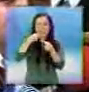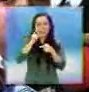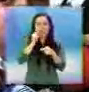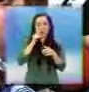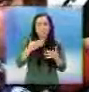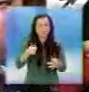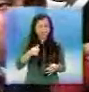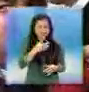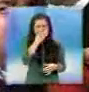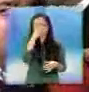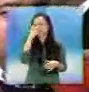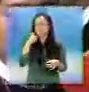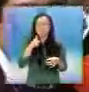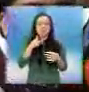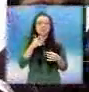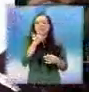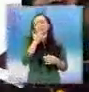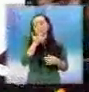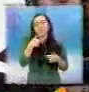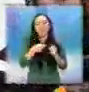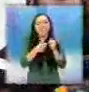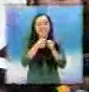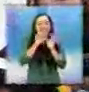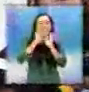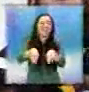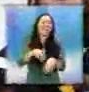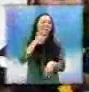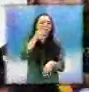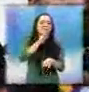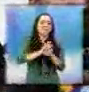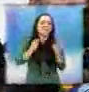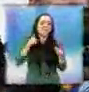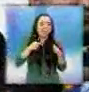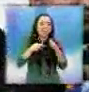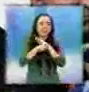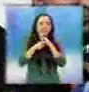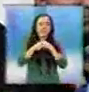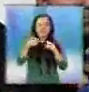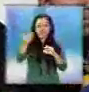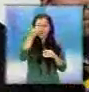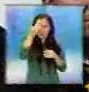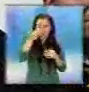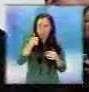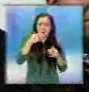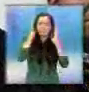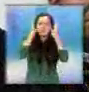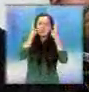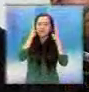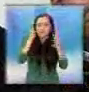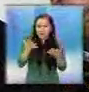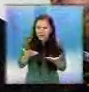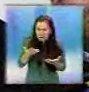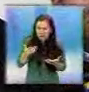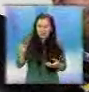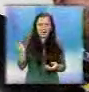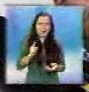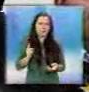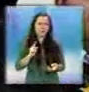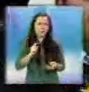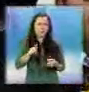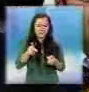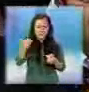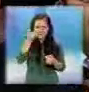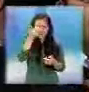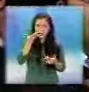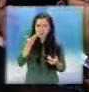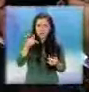Ah, perdón. Mire, quiero disculparme. Y que ya se termine este asunto. Alguien me dijo burro. ¿Qué declaración? Eso es un burro. Entonces yo le